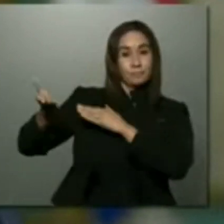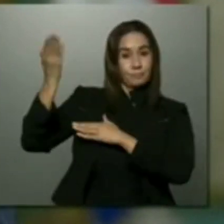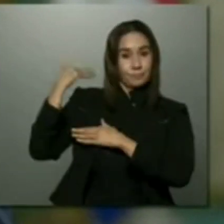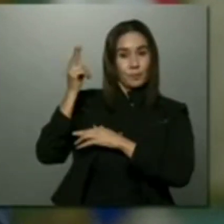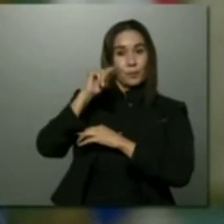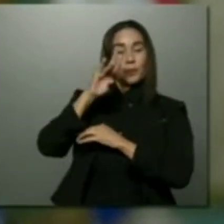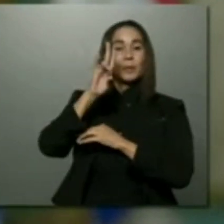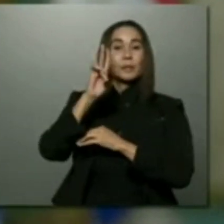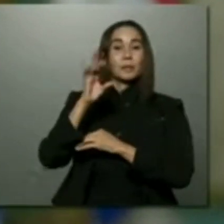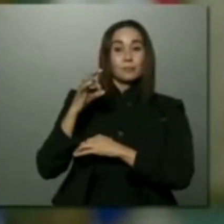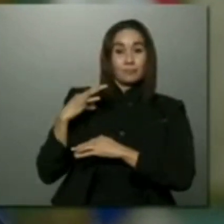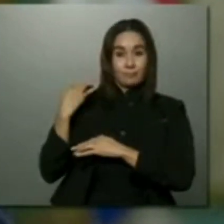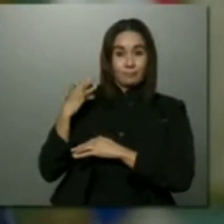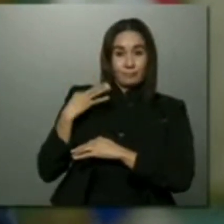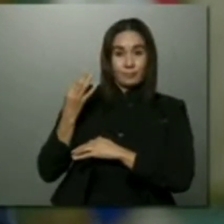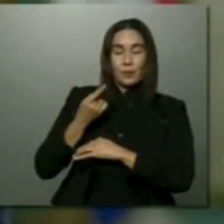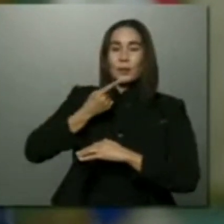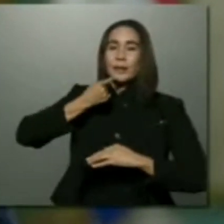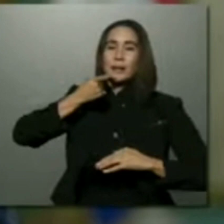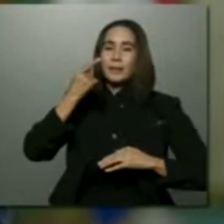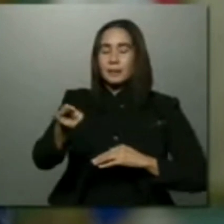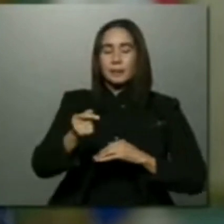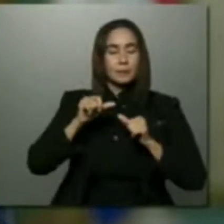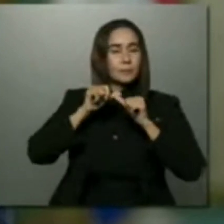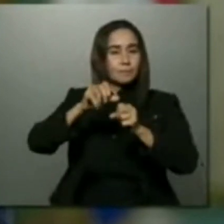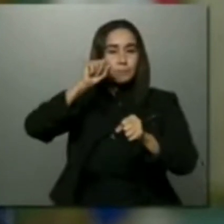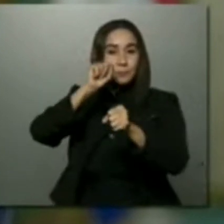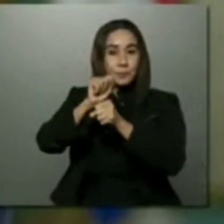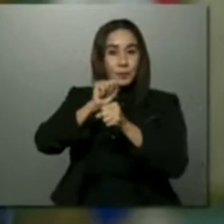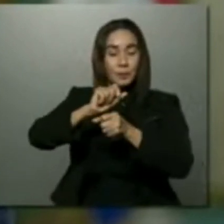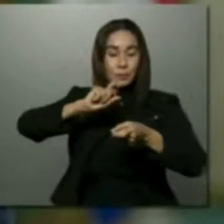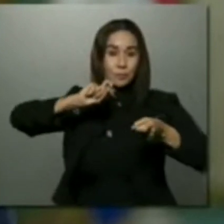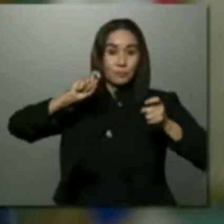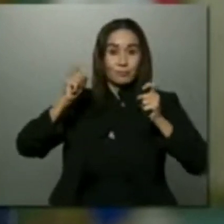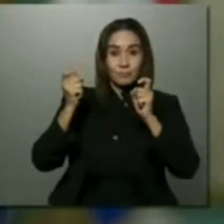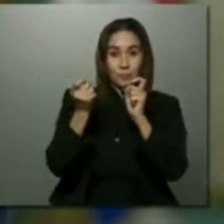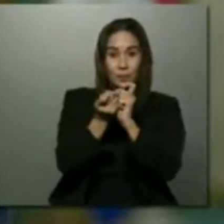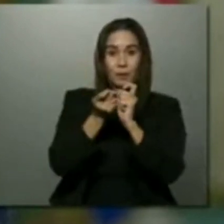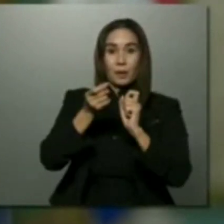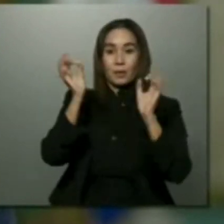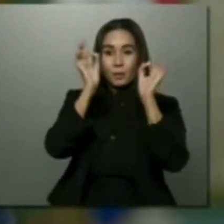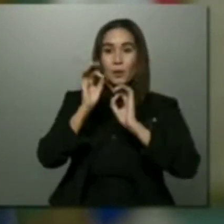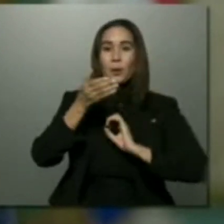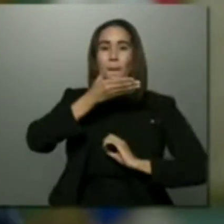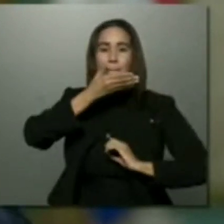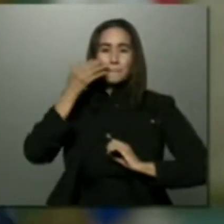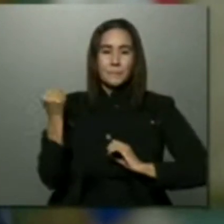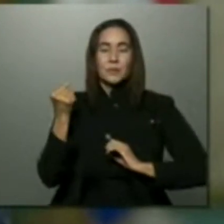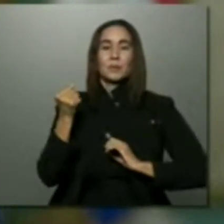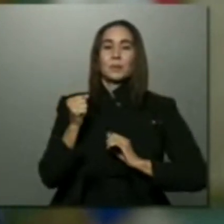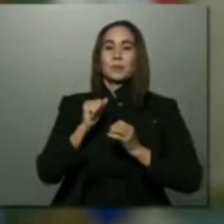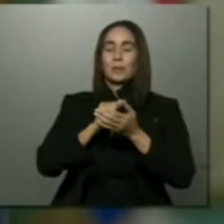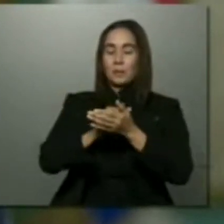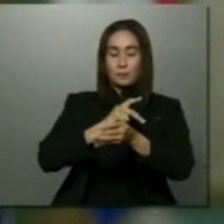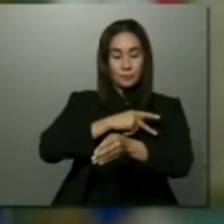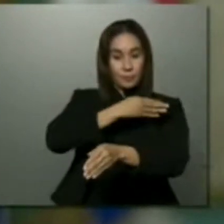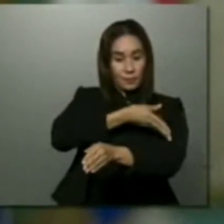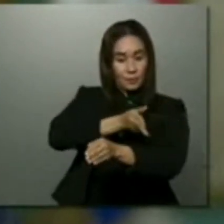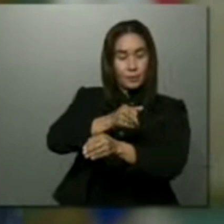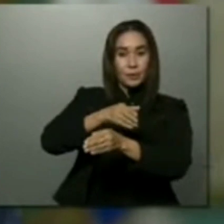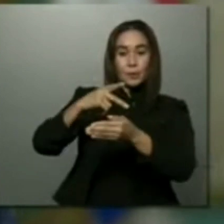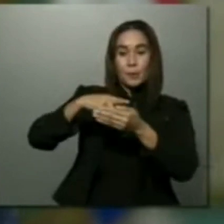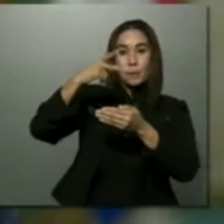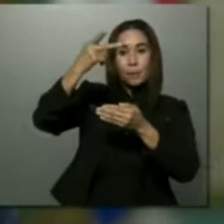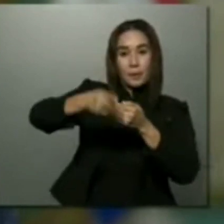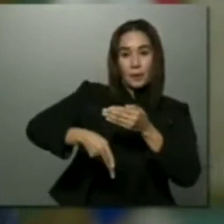27 de febrero, les dije que estábamos trabajando para revertir de la mejor manera posible el infame peaje sombra de la